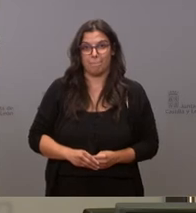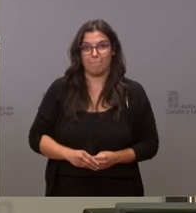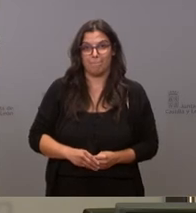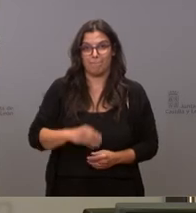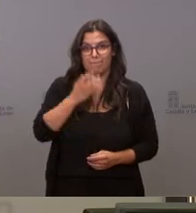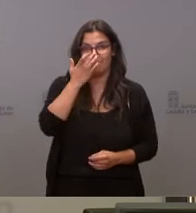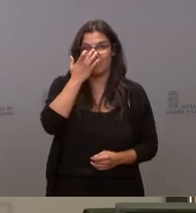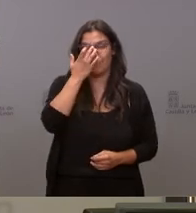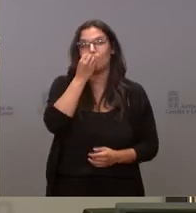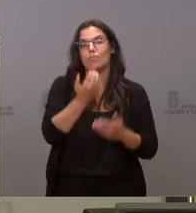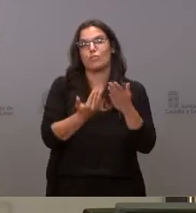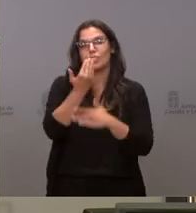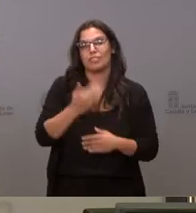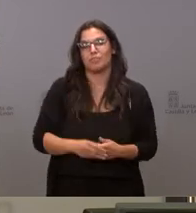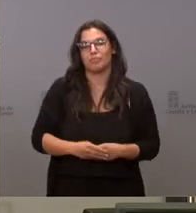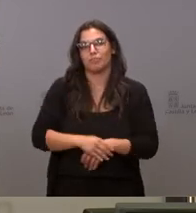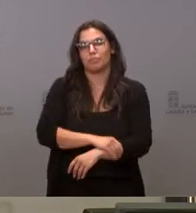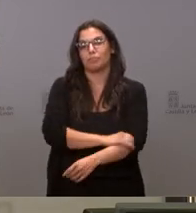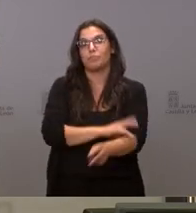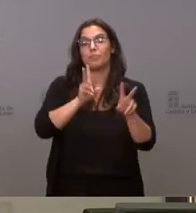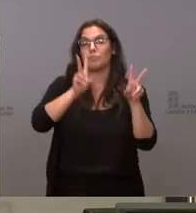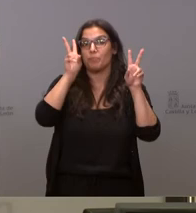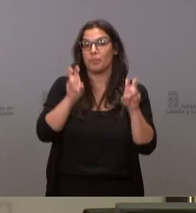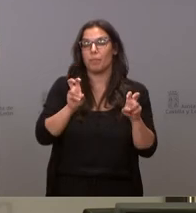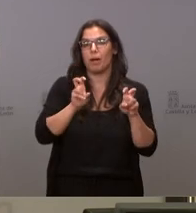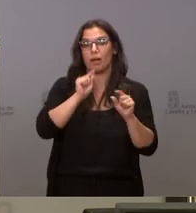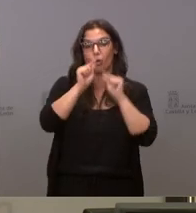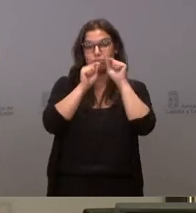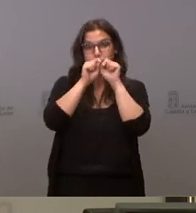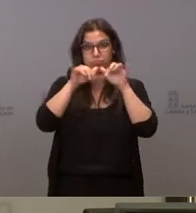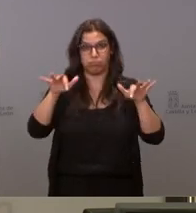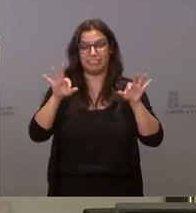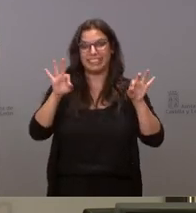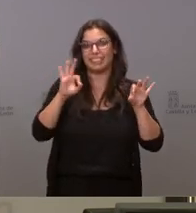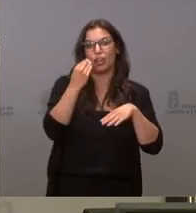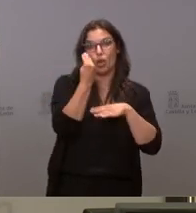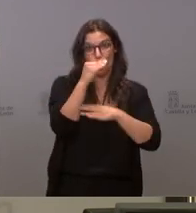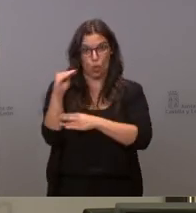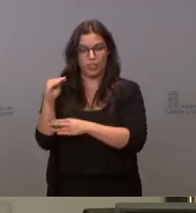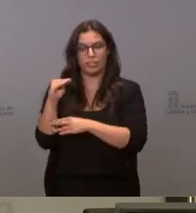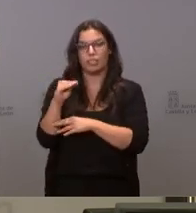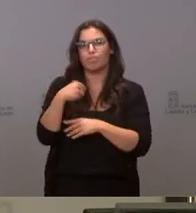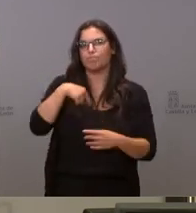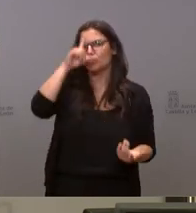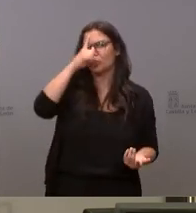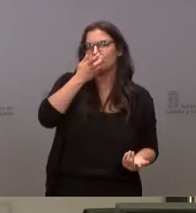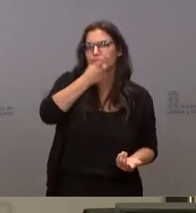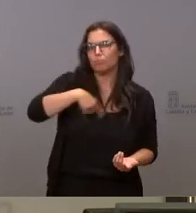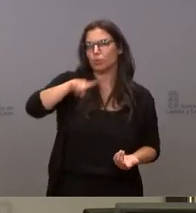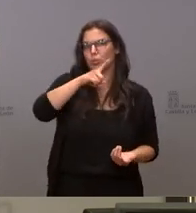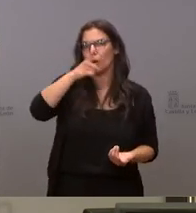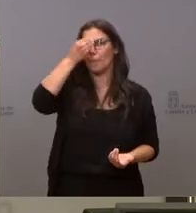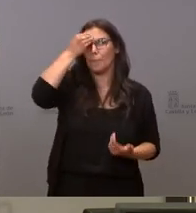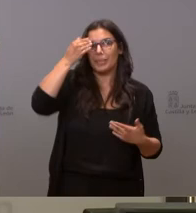buenos días sobre el tema de los contagios entre jóvenes yo no sé si ustedes han planteado de alguna